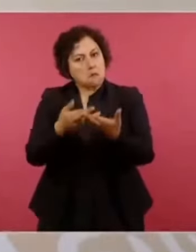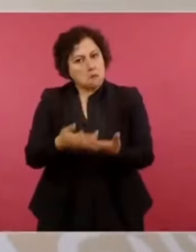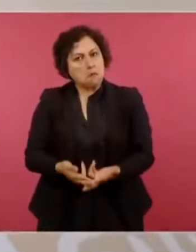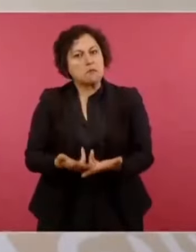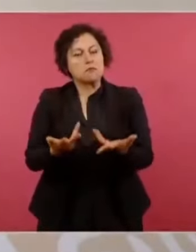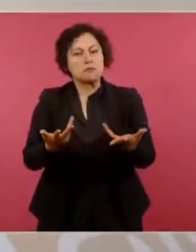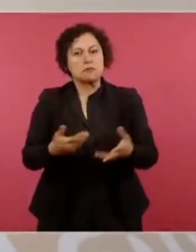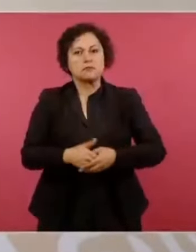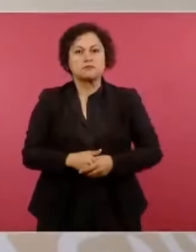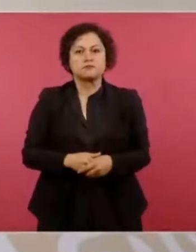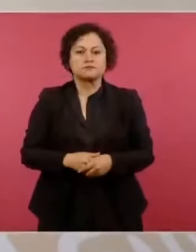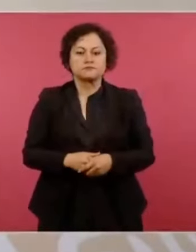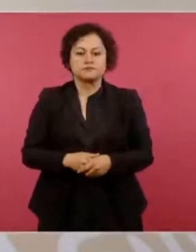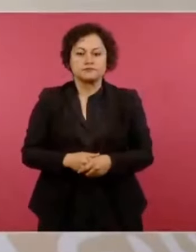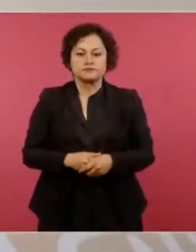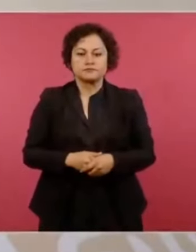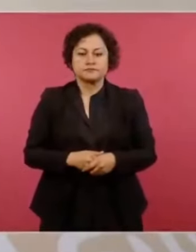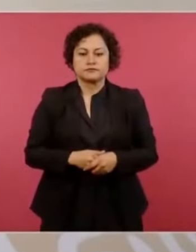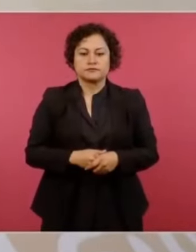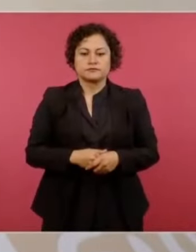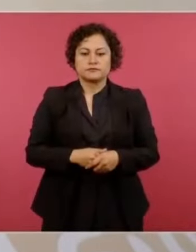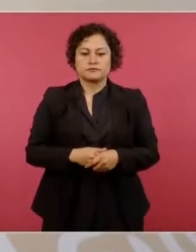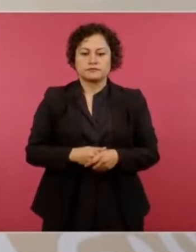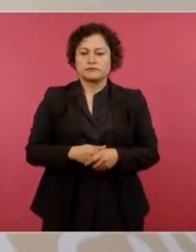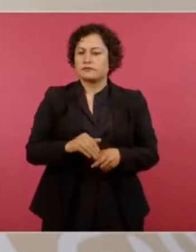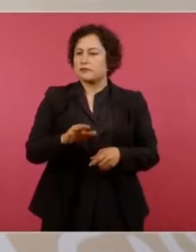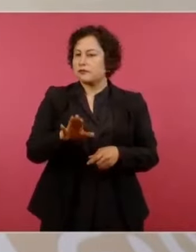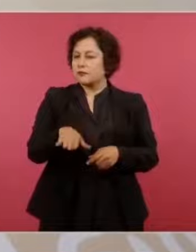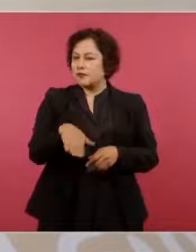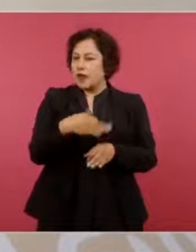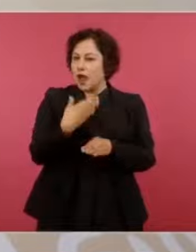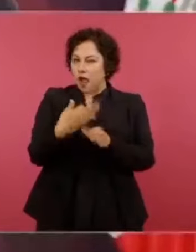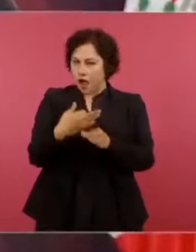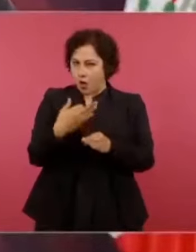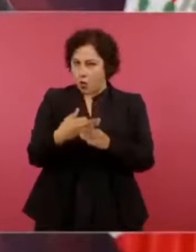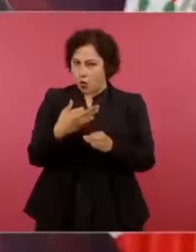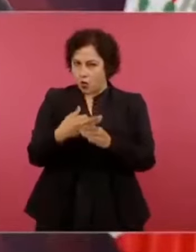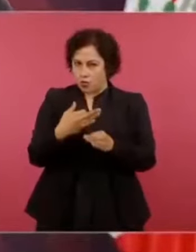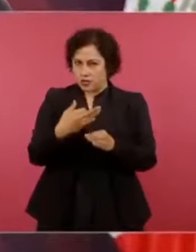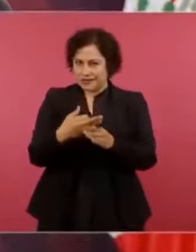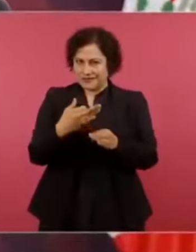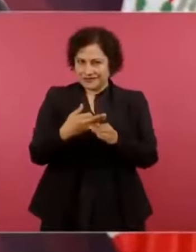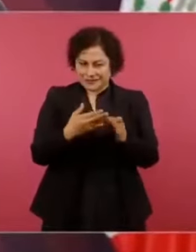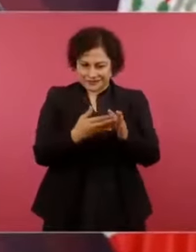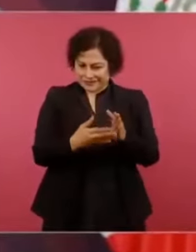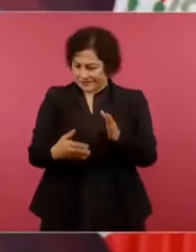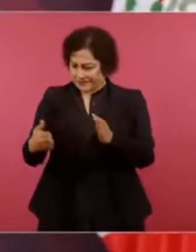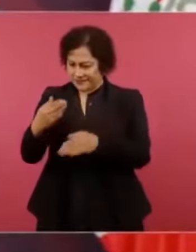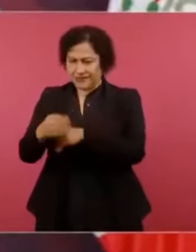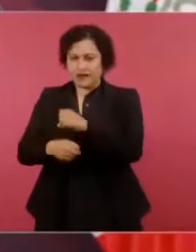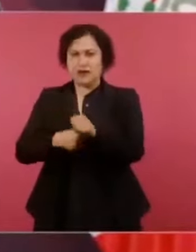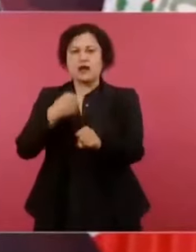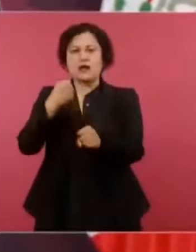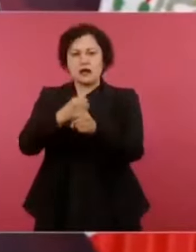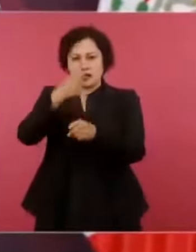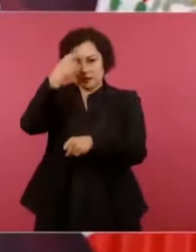¿Cuánto estamos destinando este año a las pensiones de los adultos mayores? Entonces,